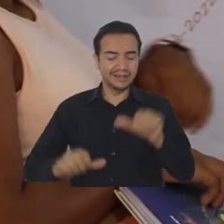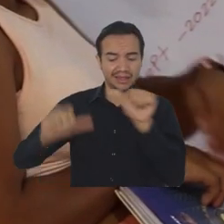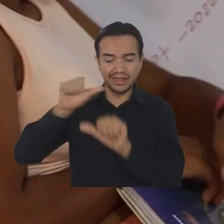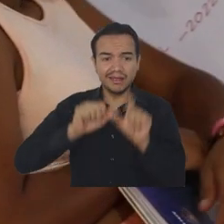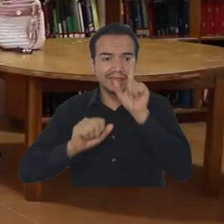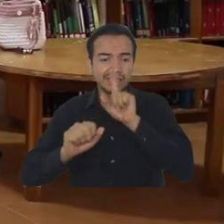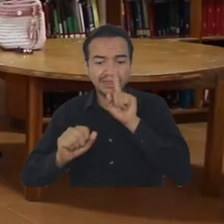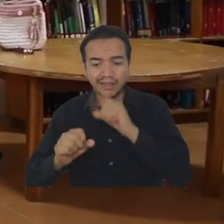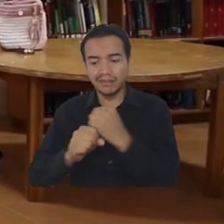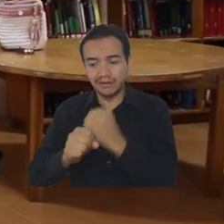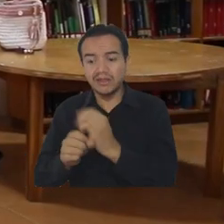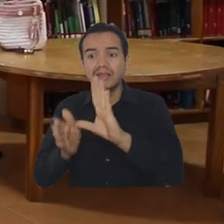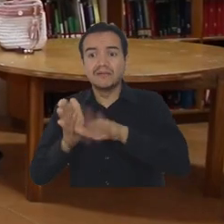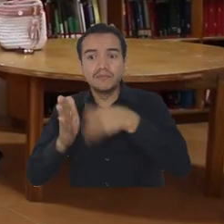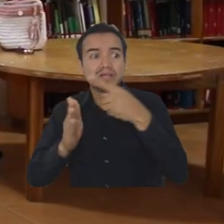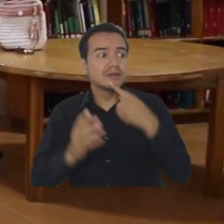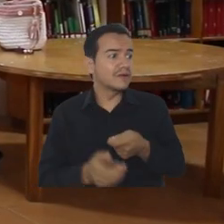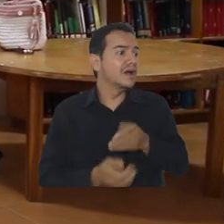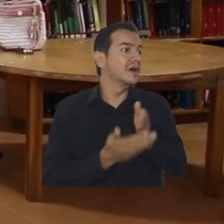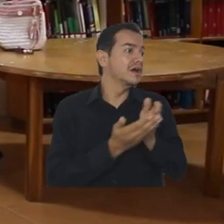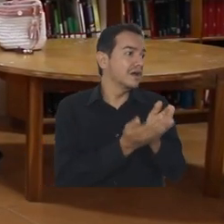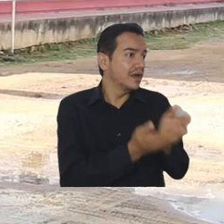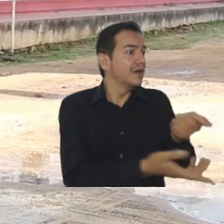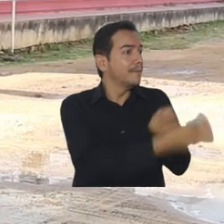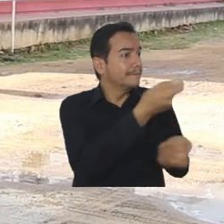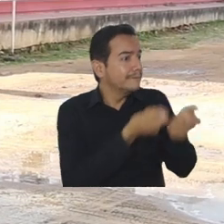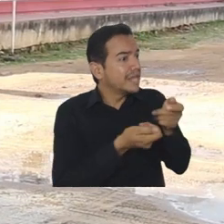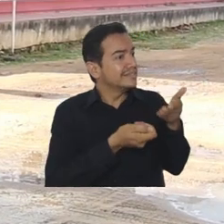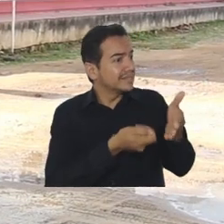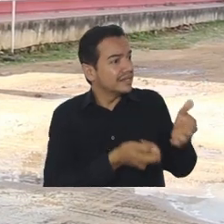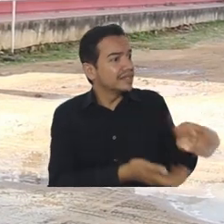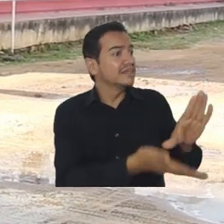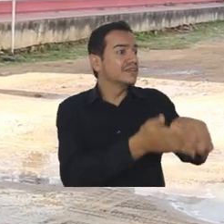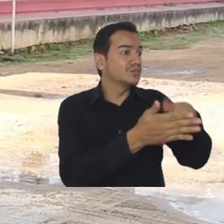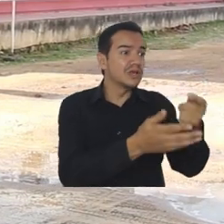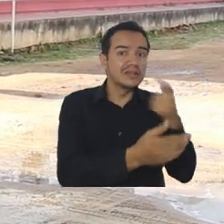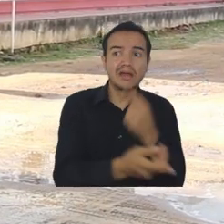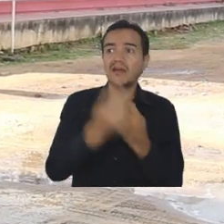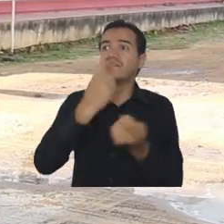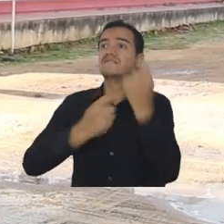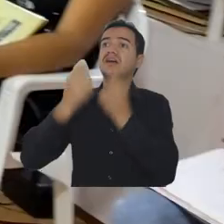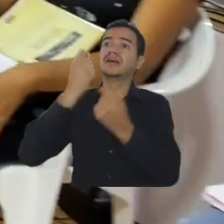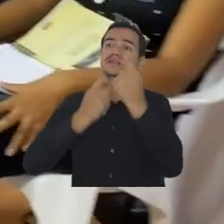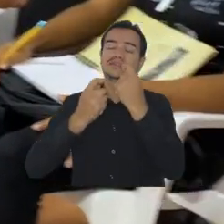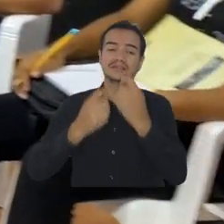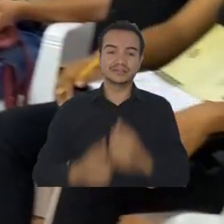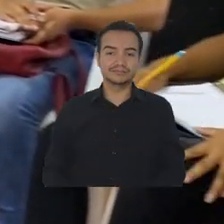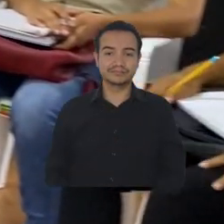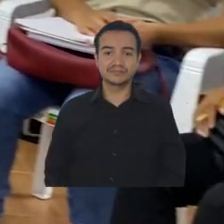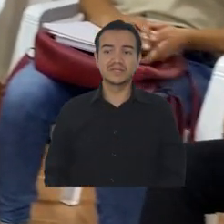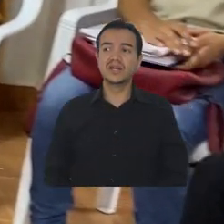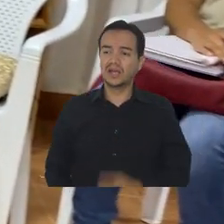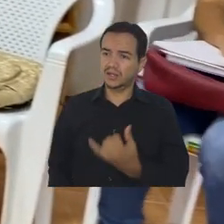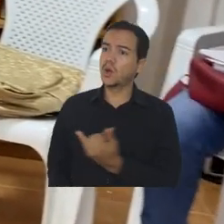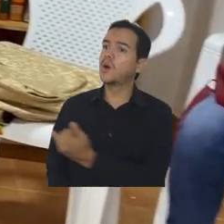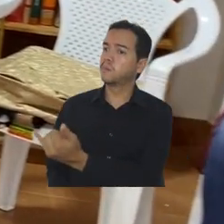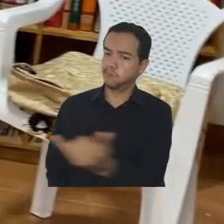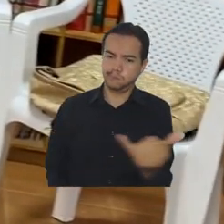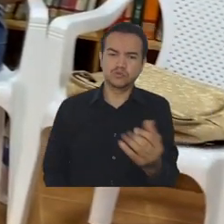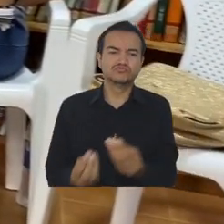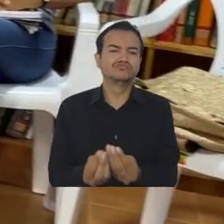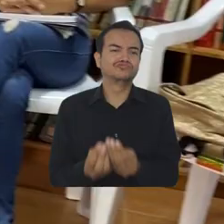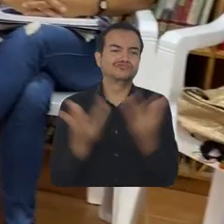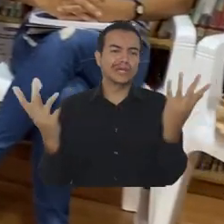salía muy temprano a pescar y luego vender el producido para garantizar el sustento diario. Habemos muchas madres cabeza de hogar,